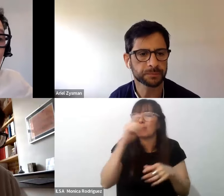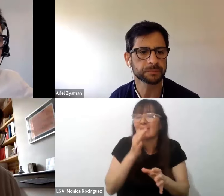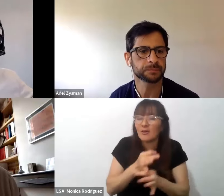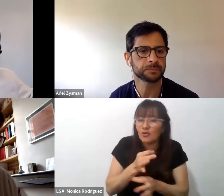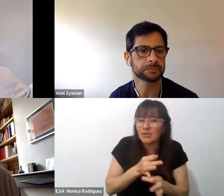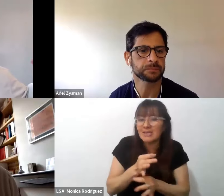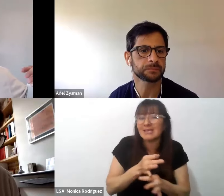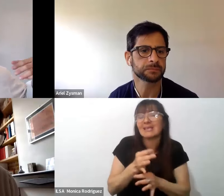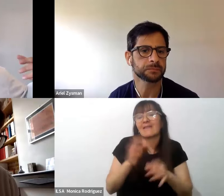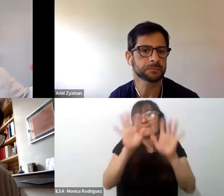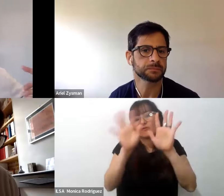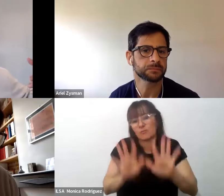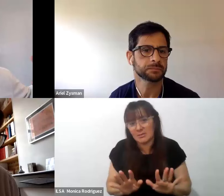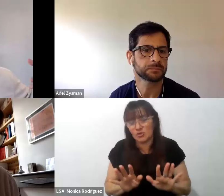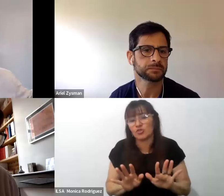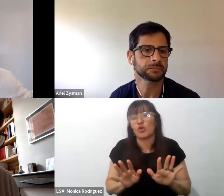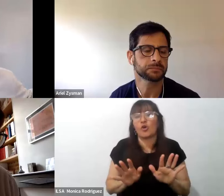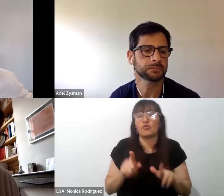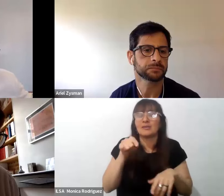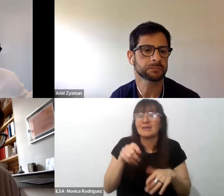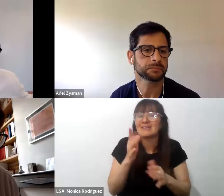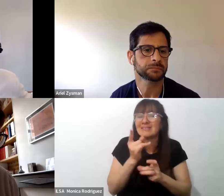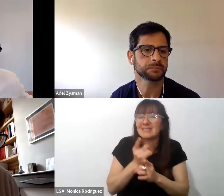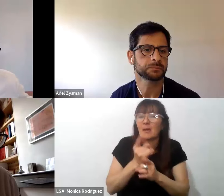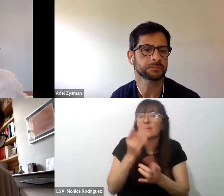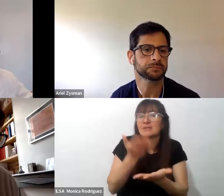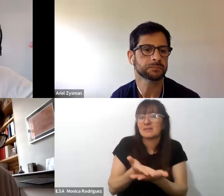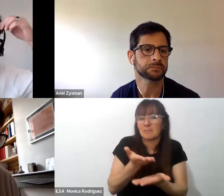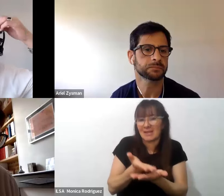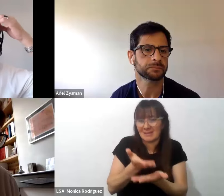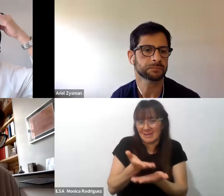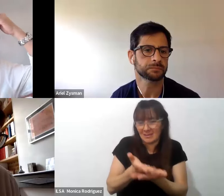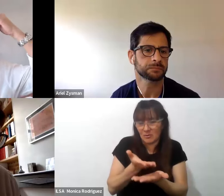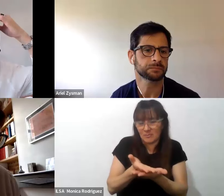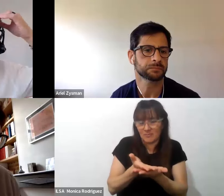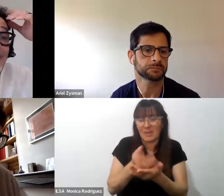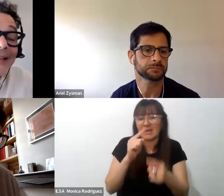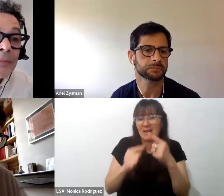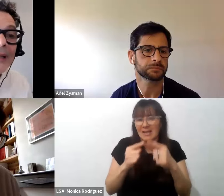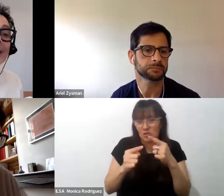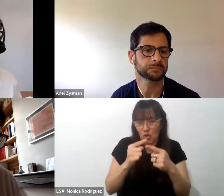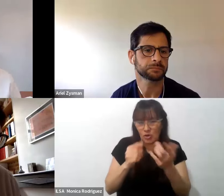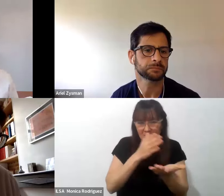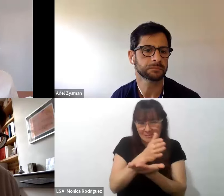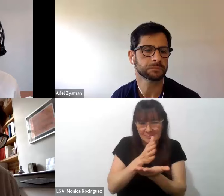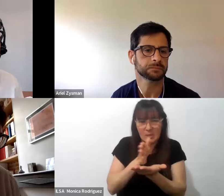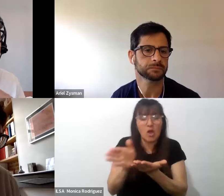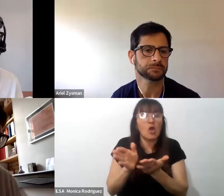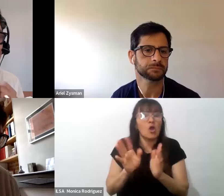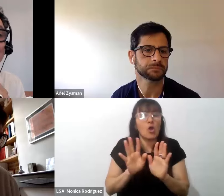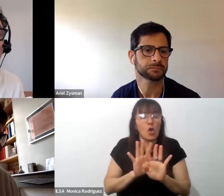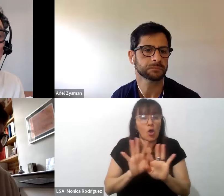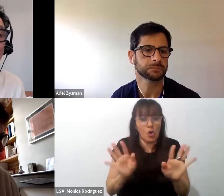desde el sur se plantean el establecimiento de relaciones horizontales que no implica simetría es